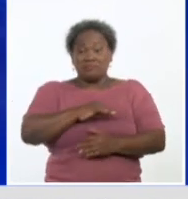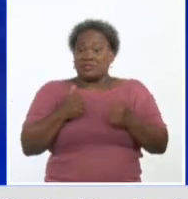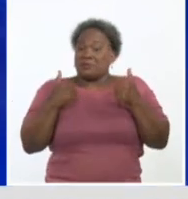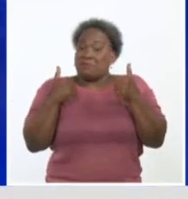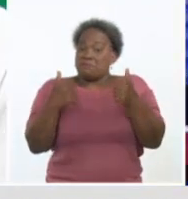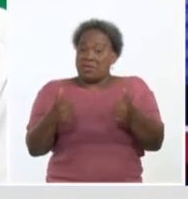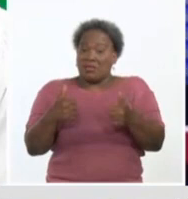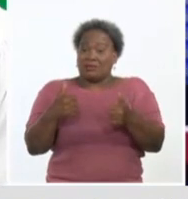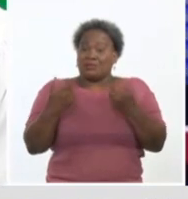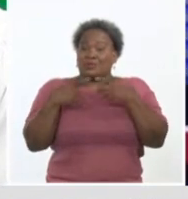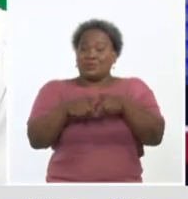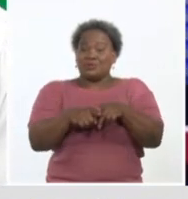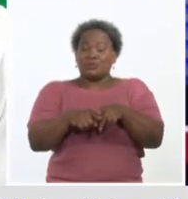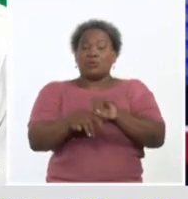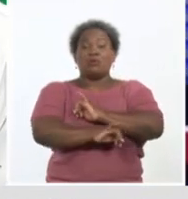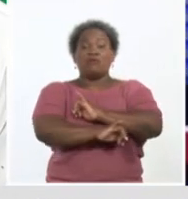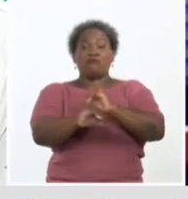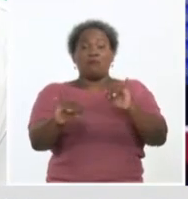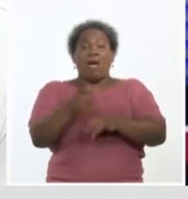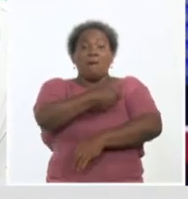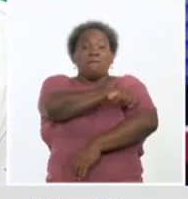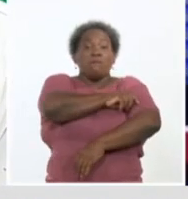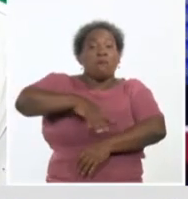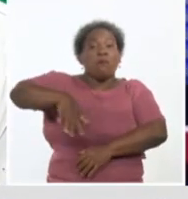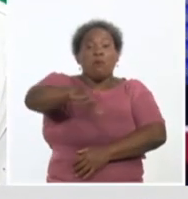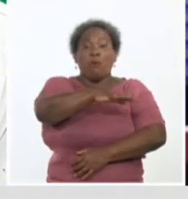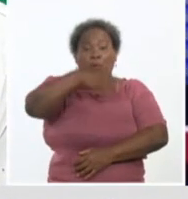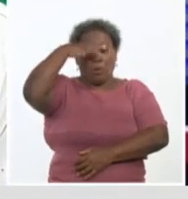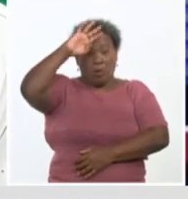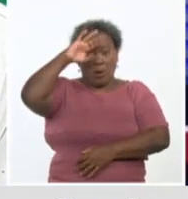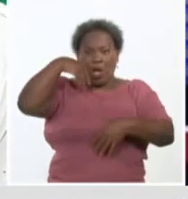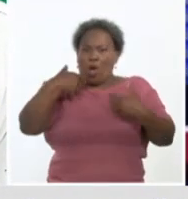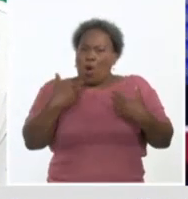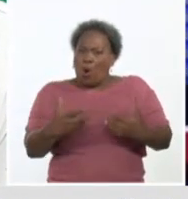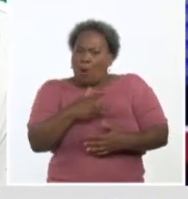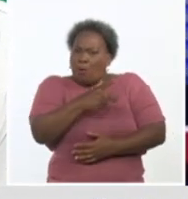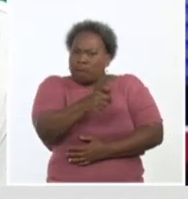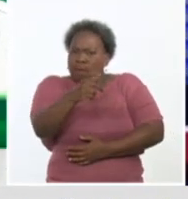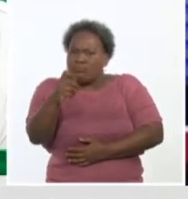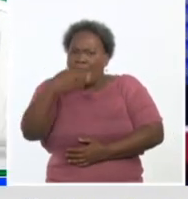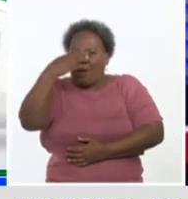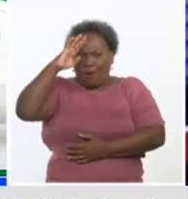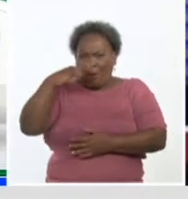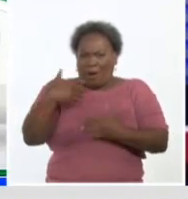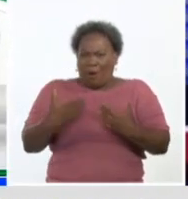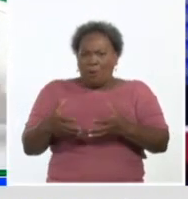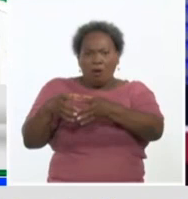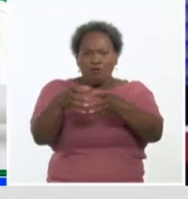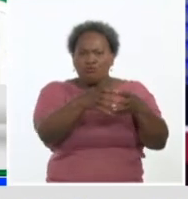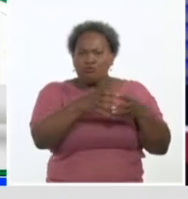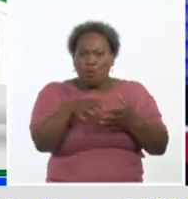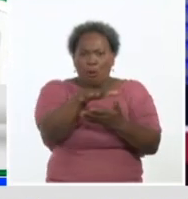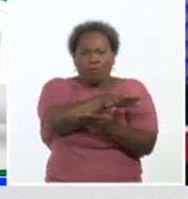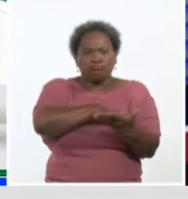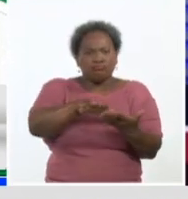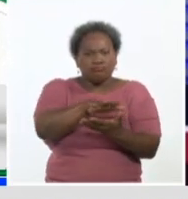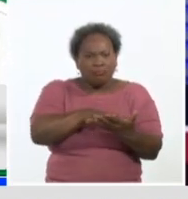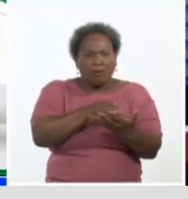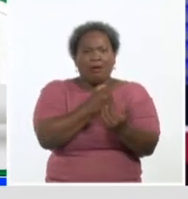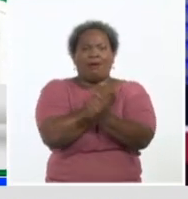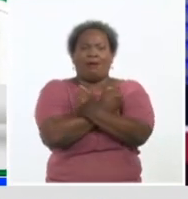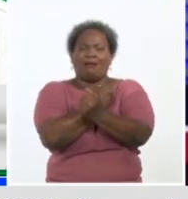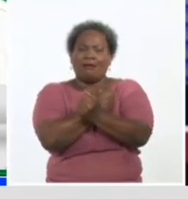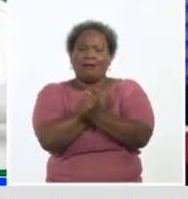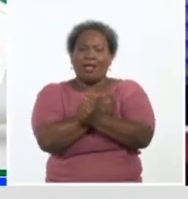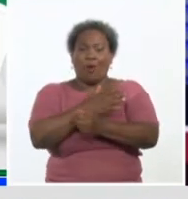Y bueno, poderle informar a nuestra población, en este caso, cómo marcha la intervención sanitaria en grupos y territorios de riesgo con nuestros candidatos